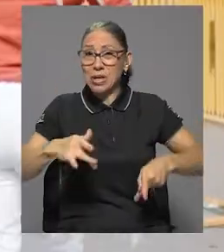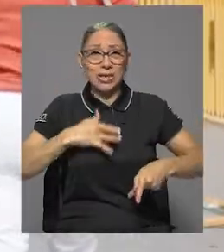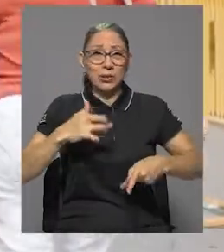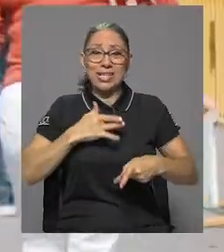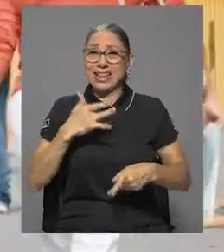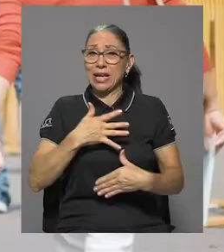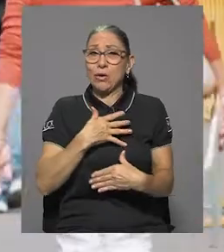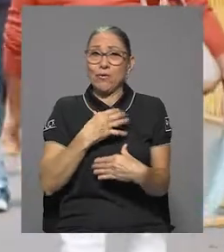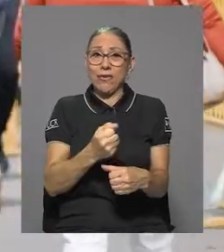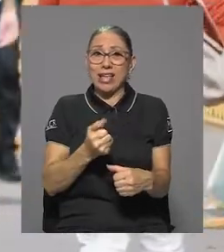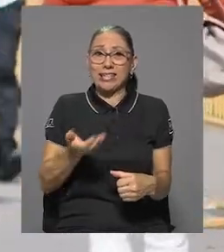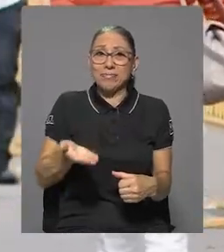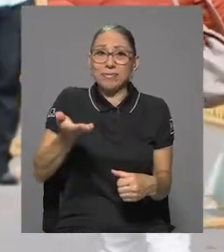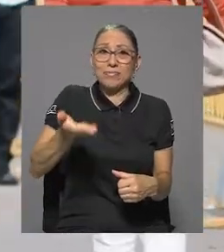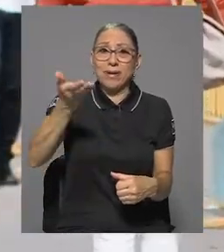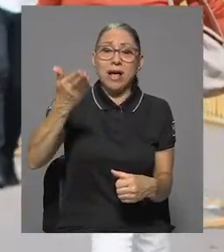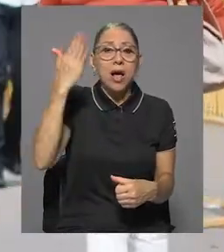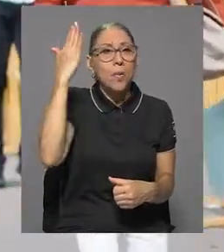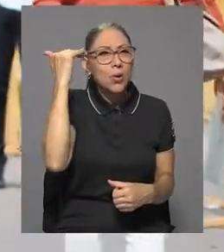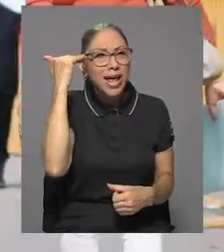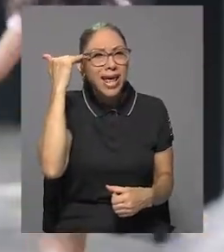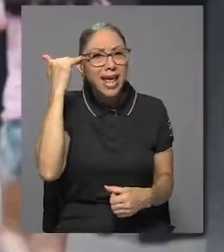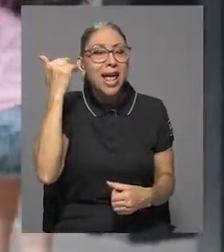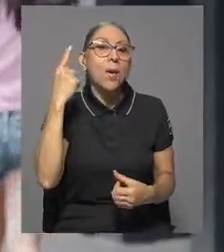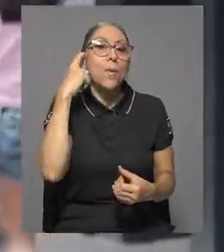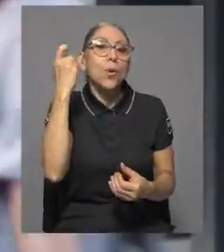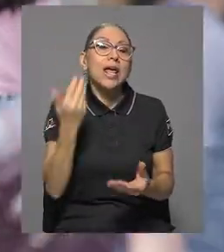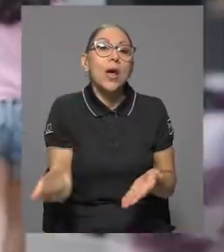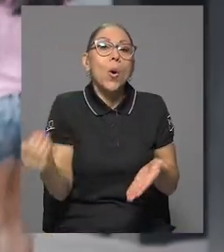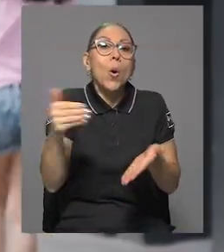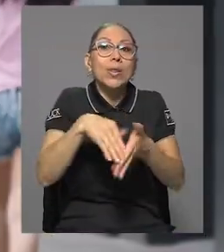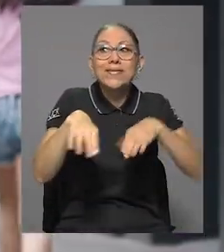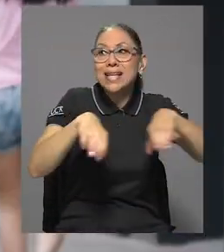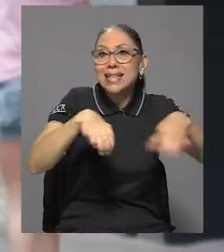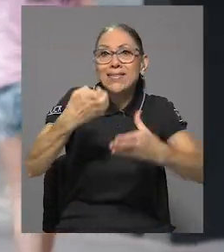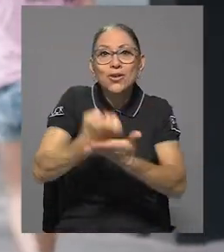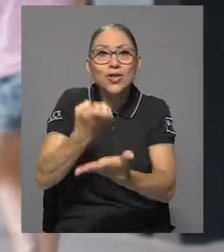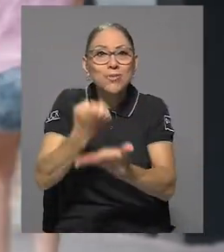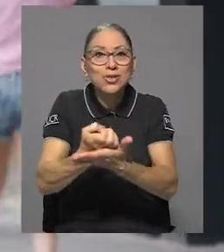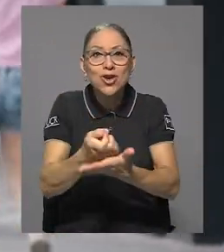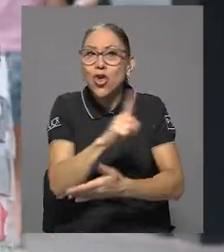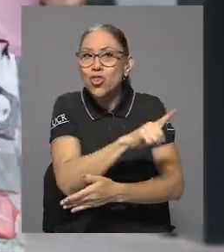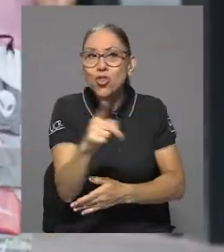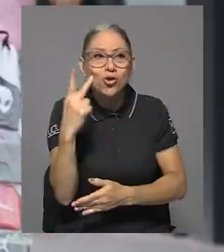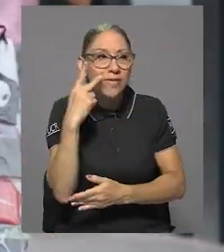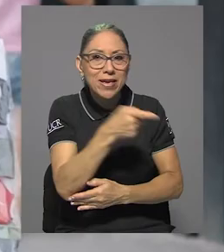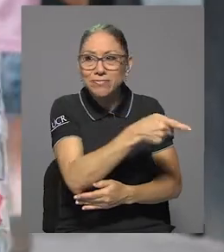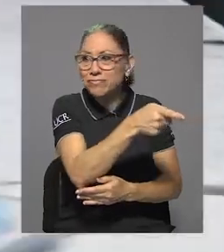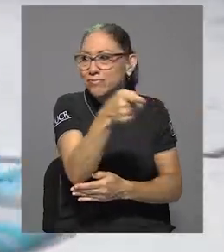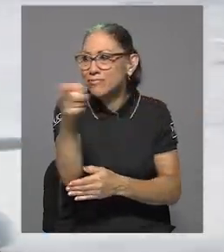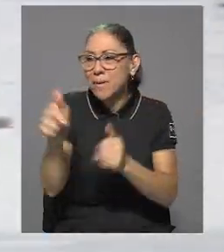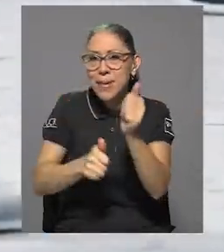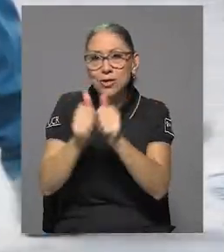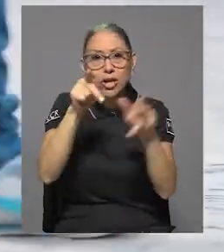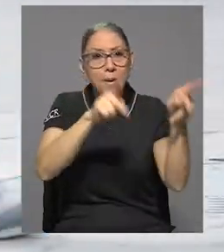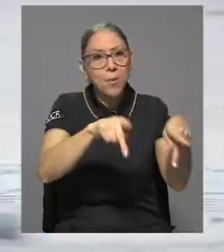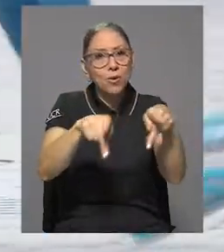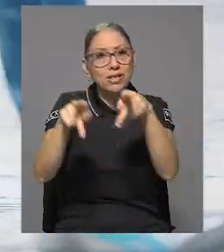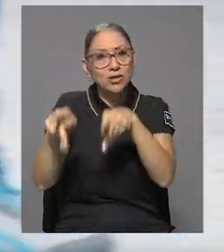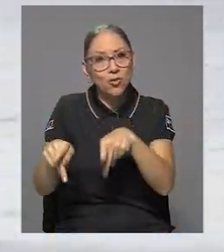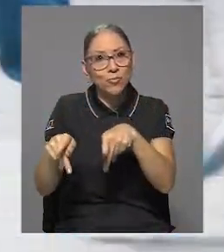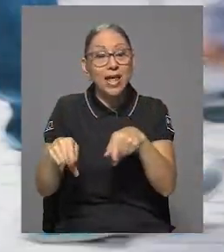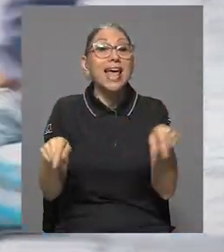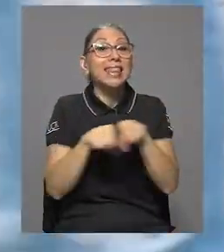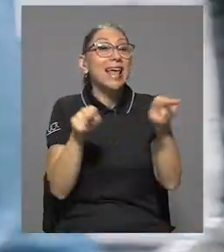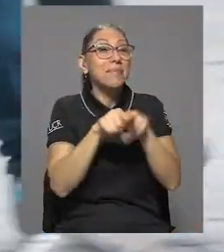debido a que la reactivación de la economía todavía no se ha reflejado a la mayoría de la población, así como también